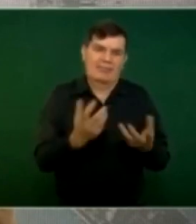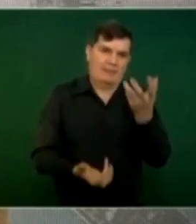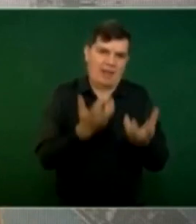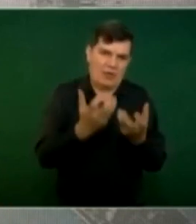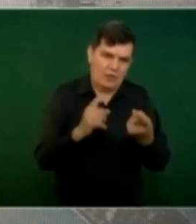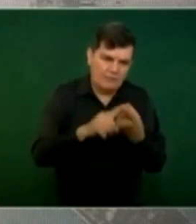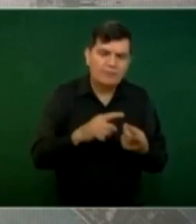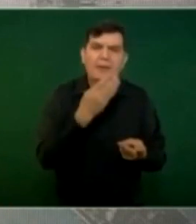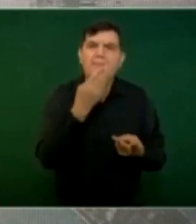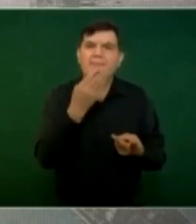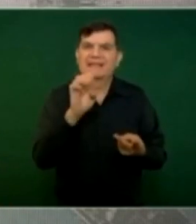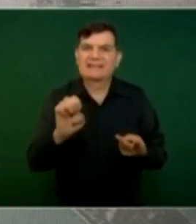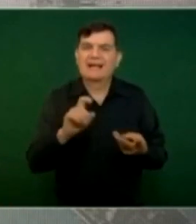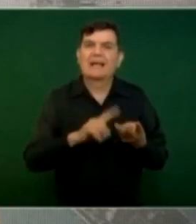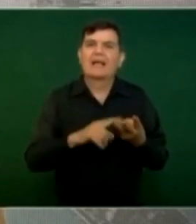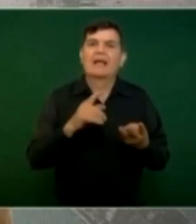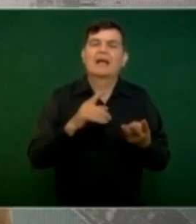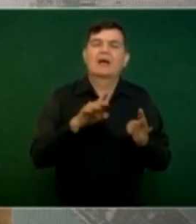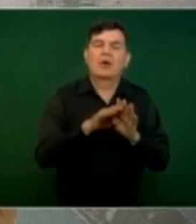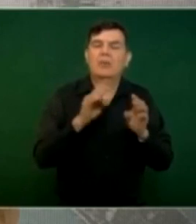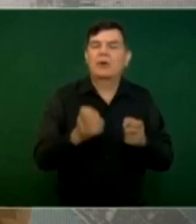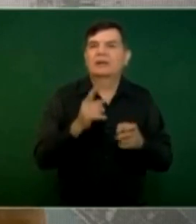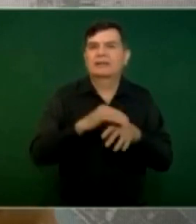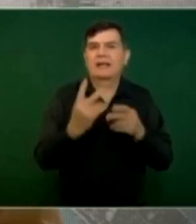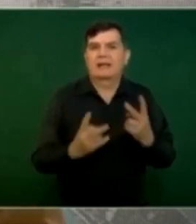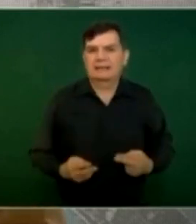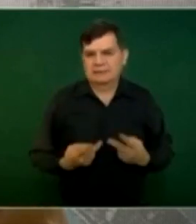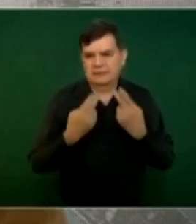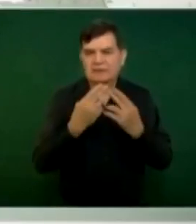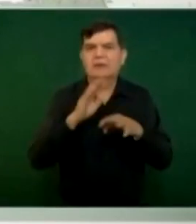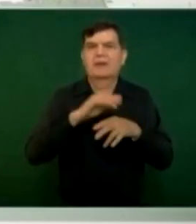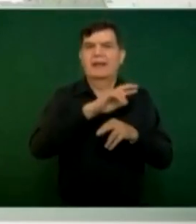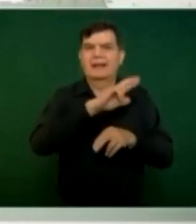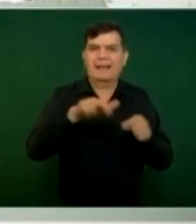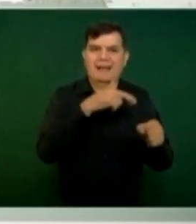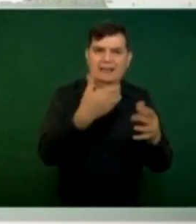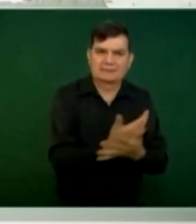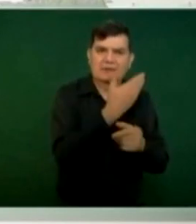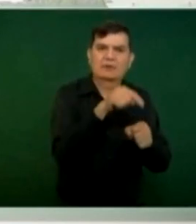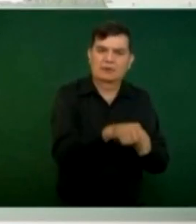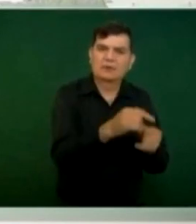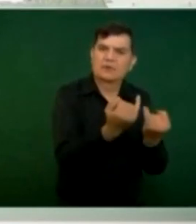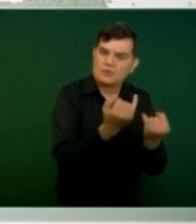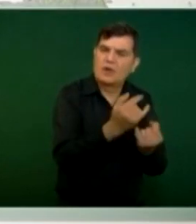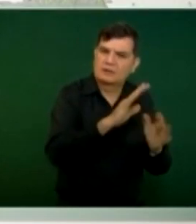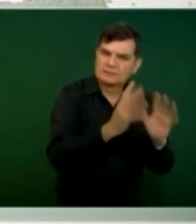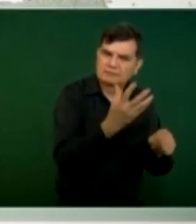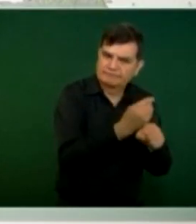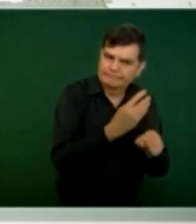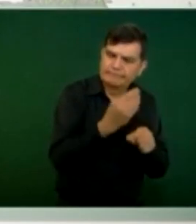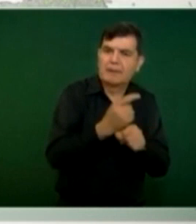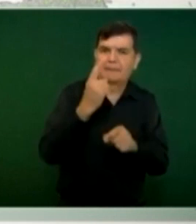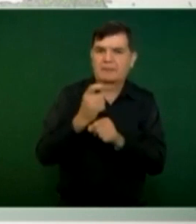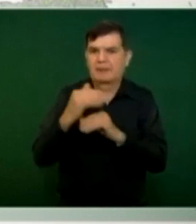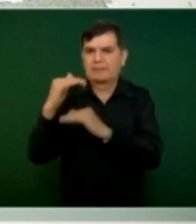el Instituto Estatal de Cancerología, el Hospital de Renacimiento, también el Ips Bienestar y la primera etapa del Hospital